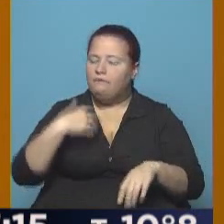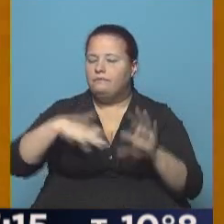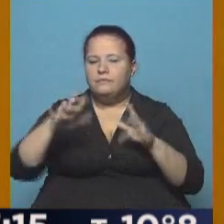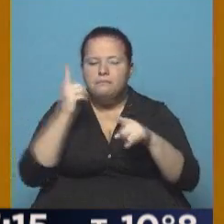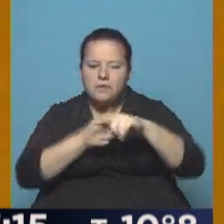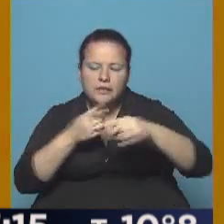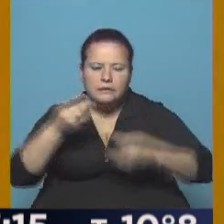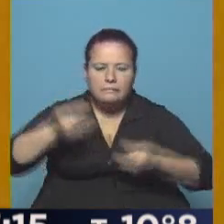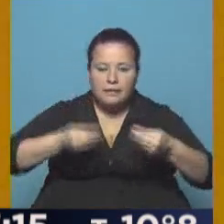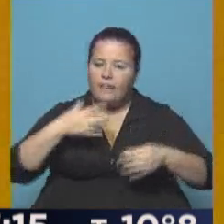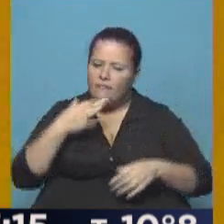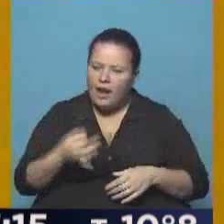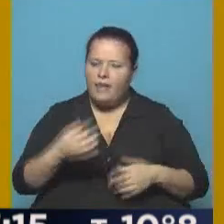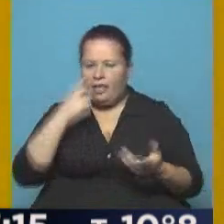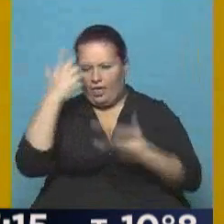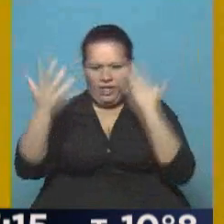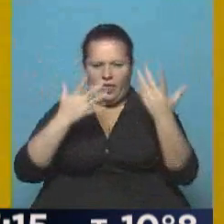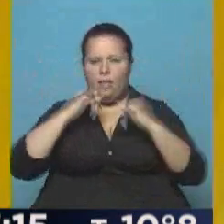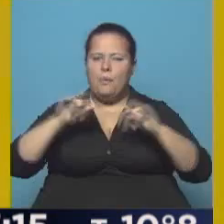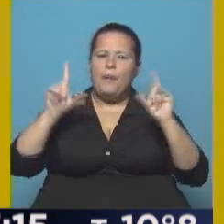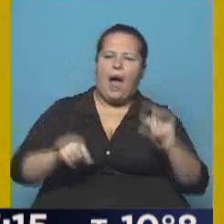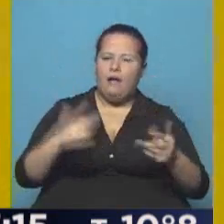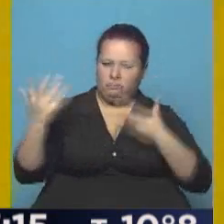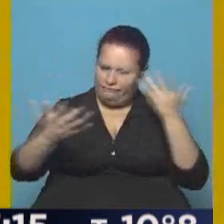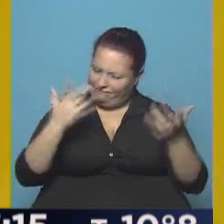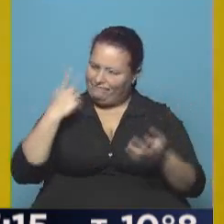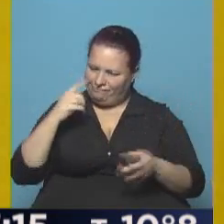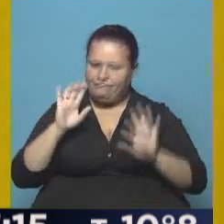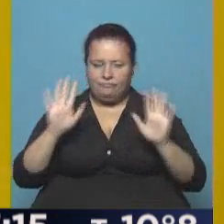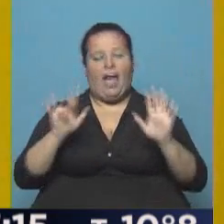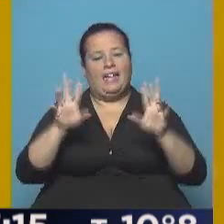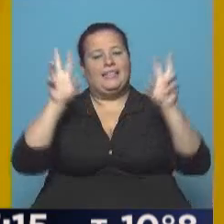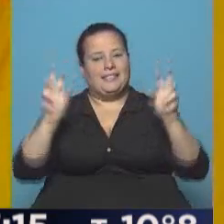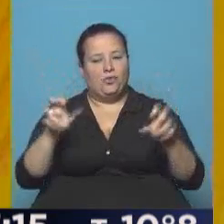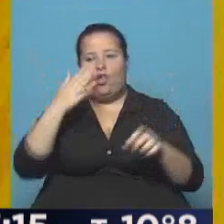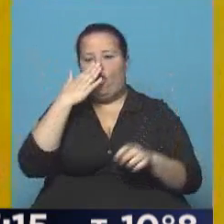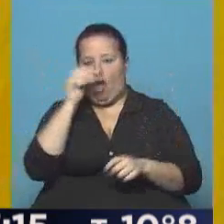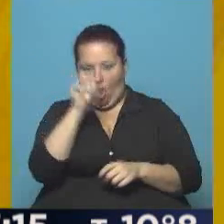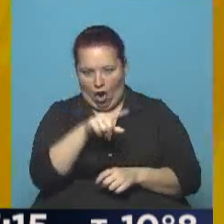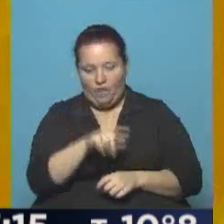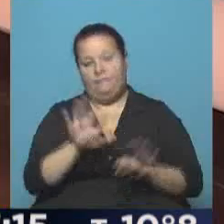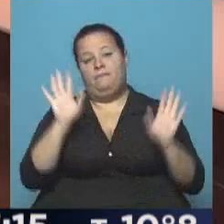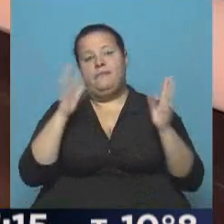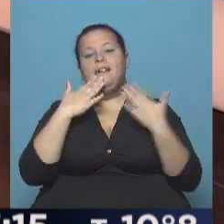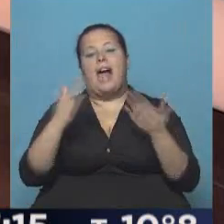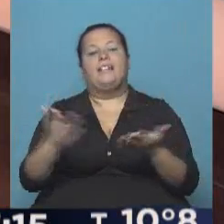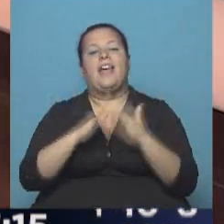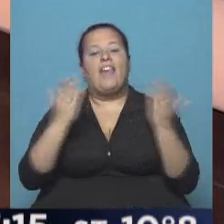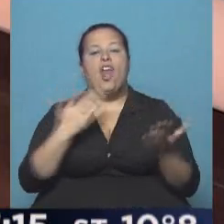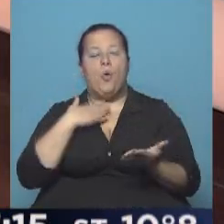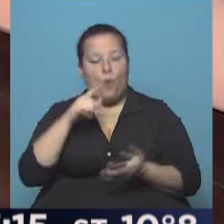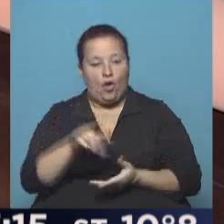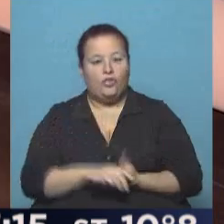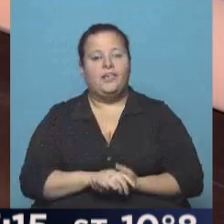matemática. Es verdad, cómo te marean con las promociones, ¿sí? Bueno, así están los títulos de los cordobeses, al menos a través del diario La Voz.